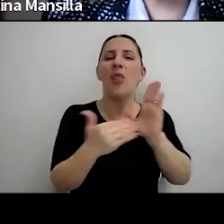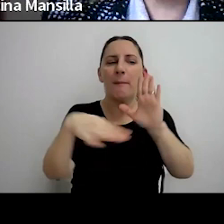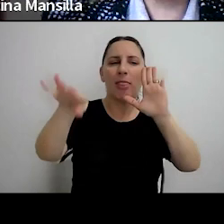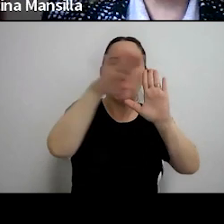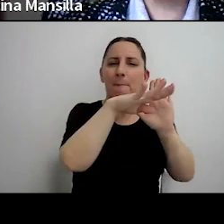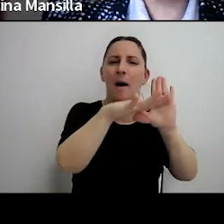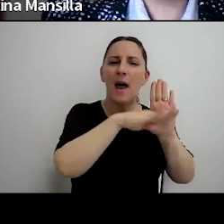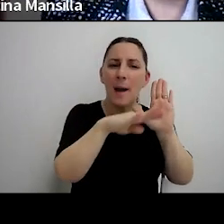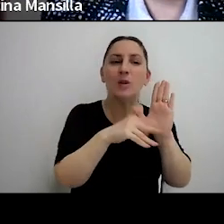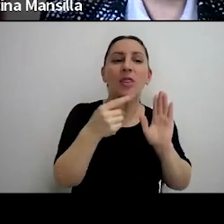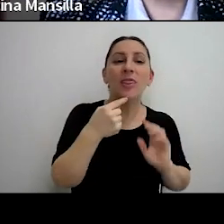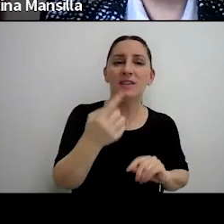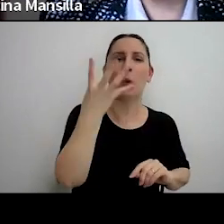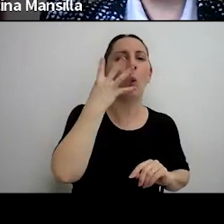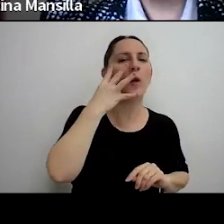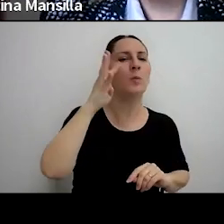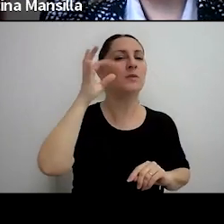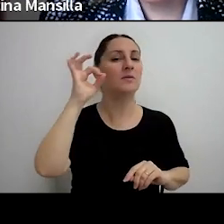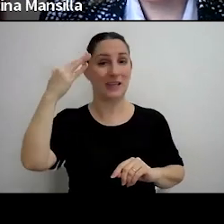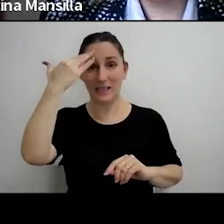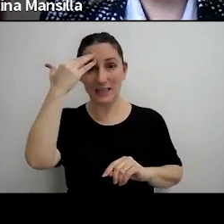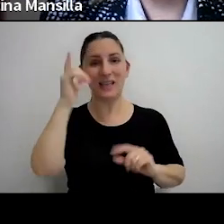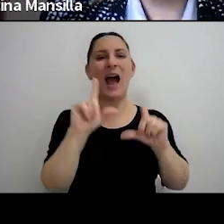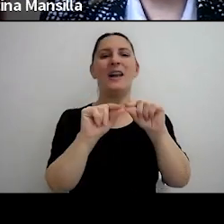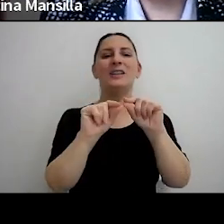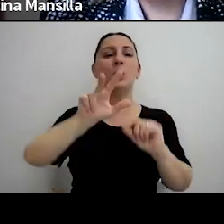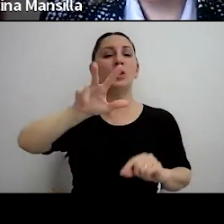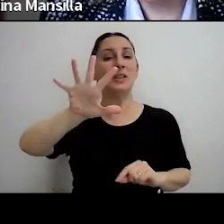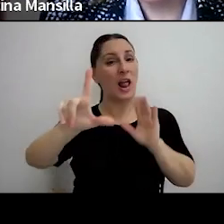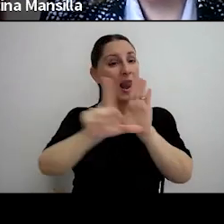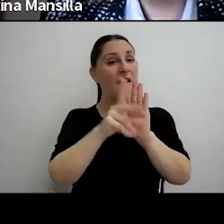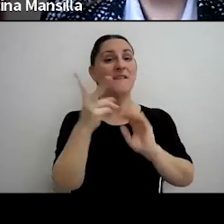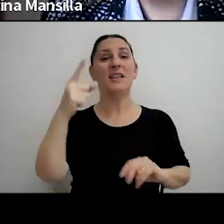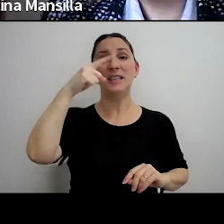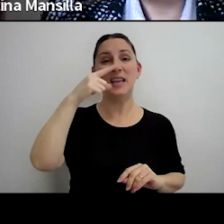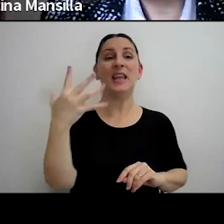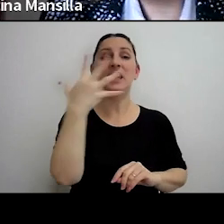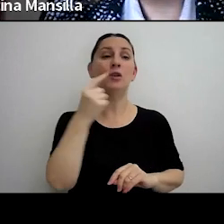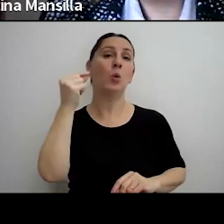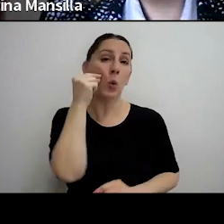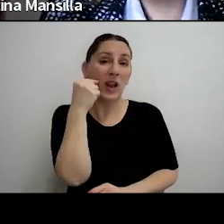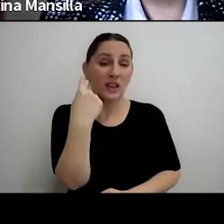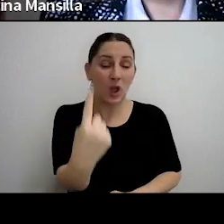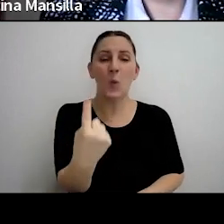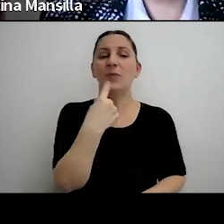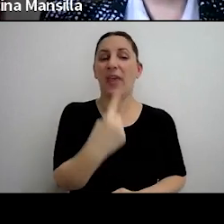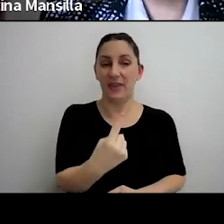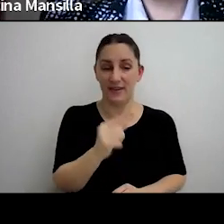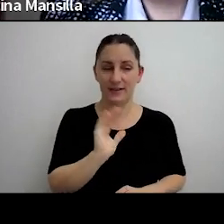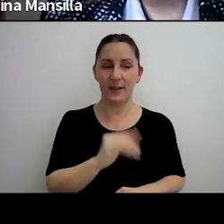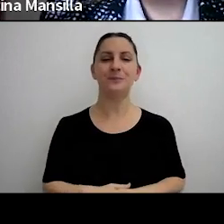define la 4815 y el artículo 35 de la ley 27.541, que es el que